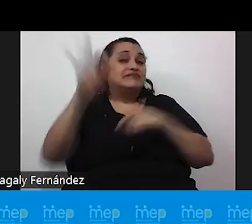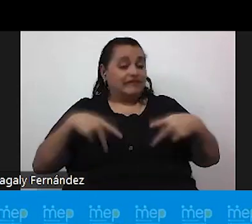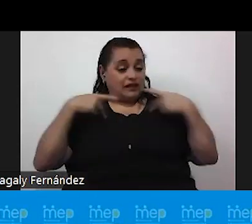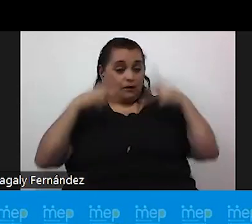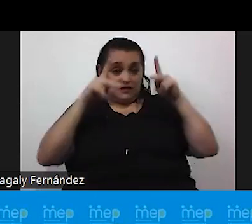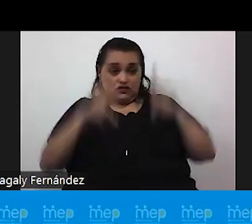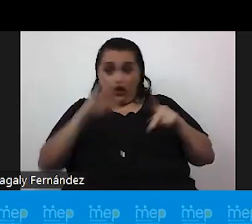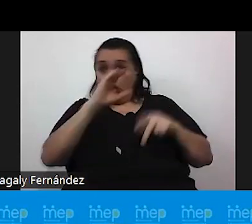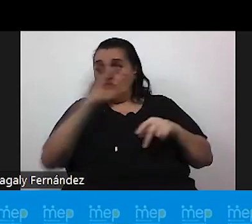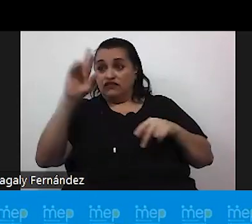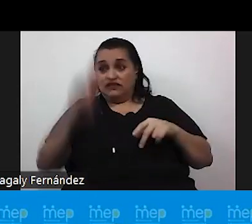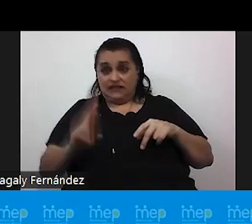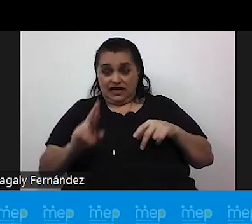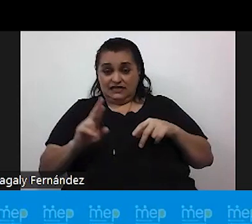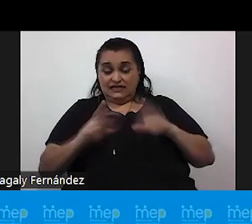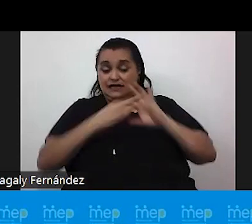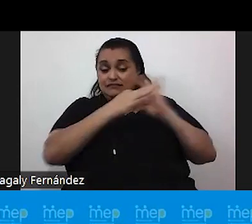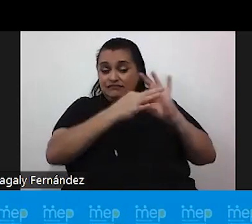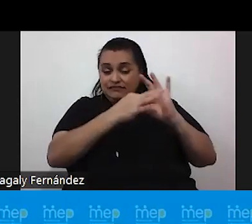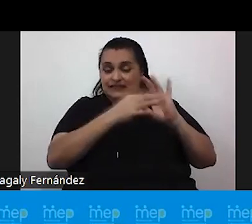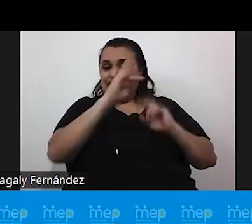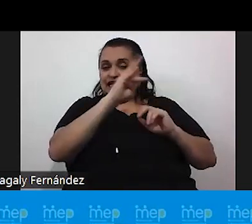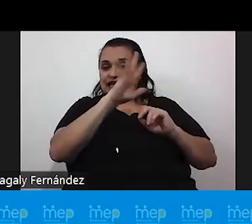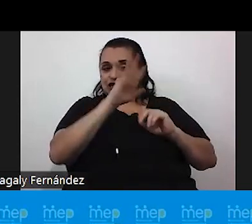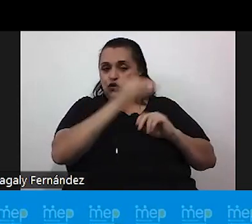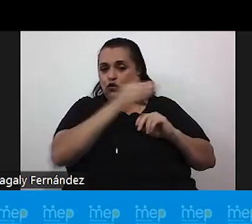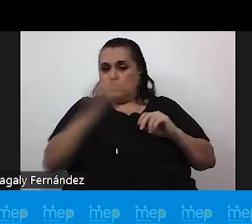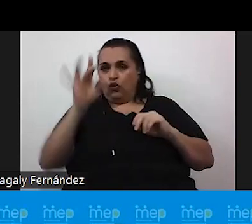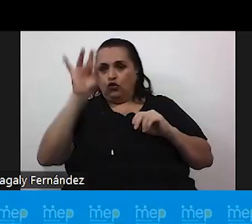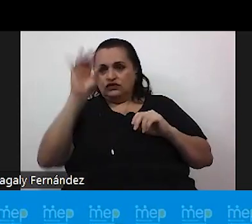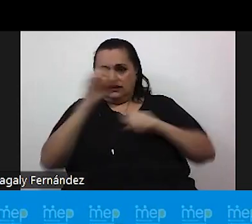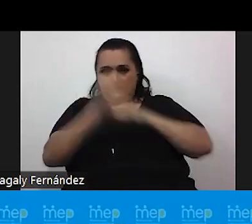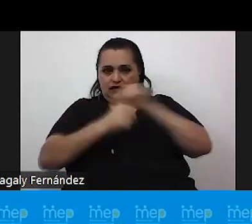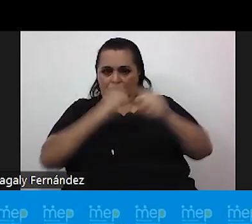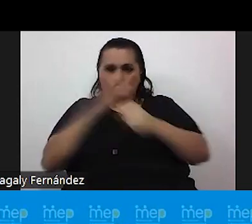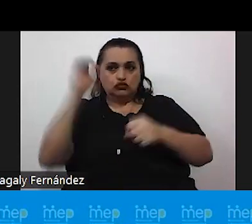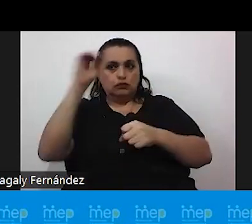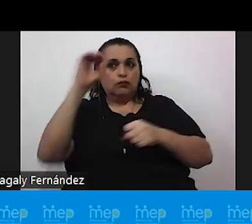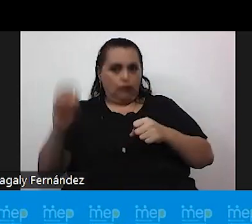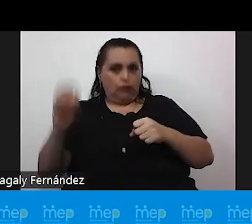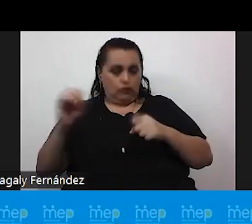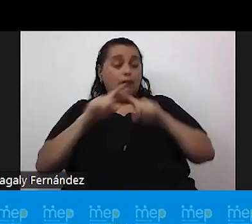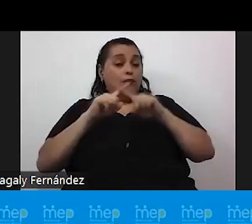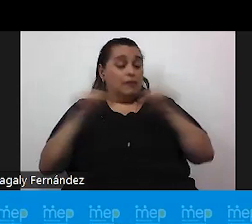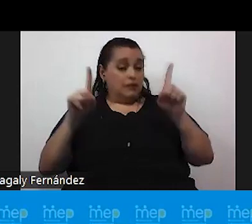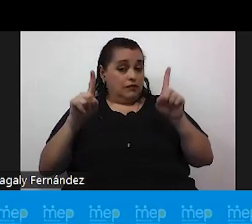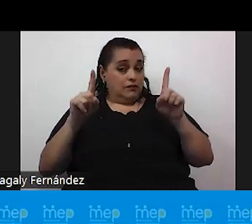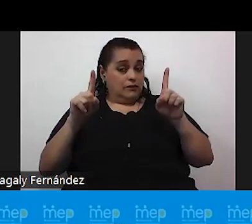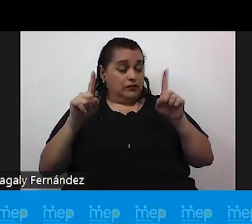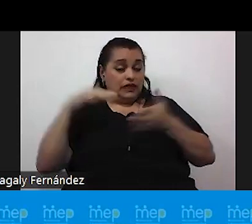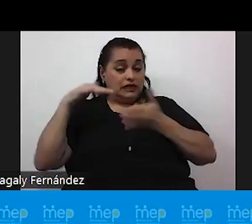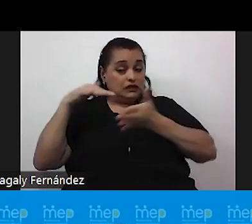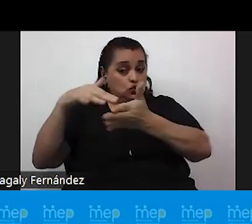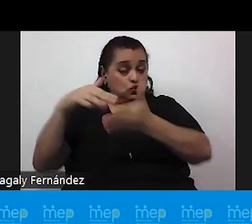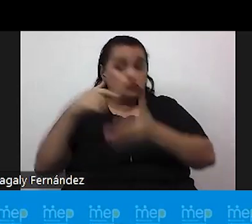oscila entre los 75 o 80 años como meta promedio sin embargo en los estudios